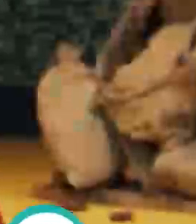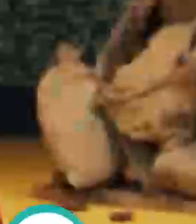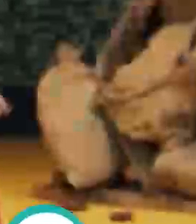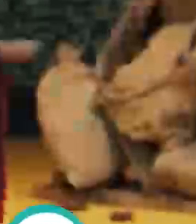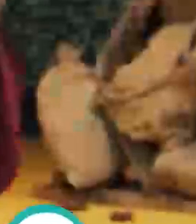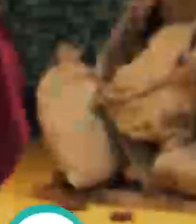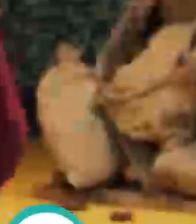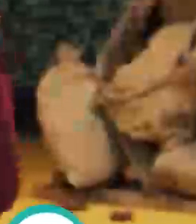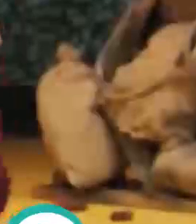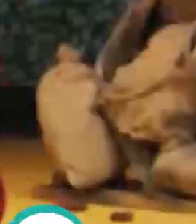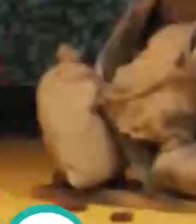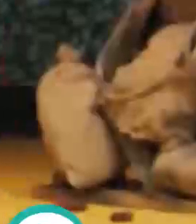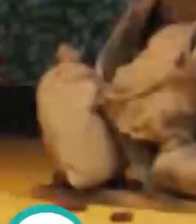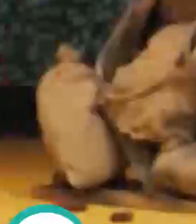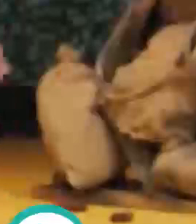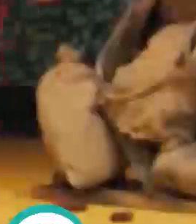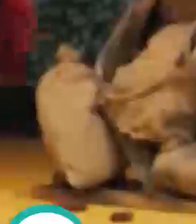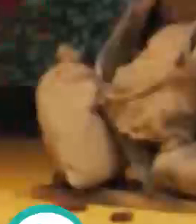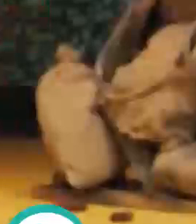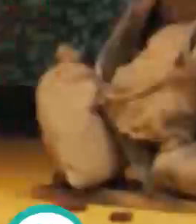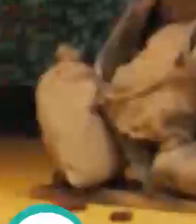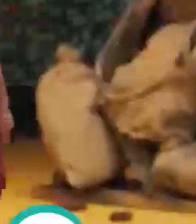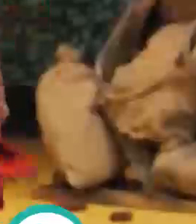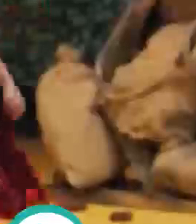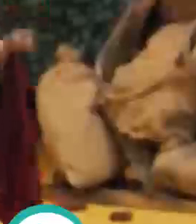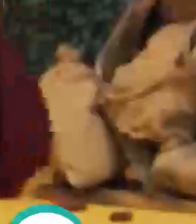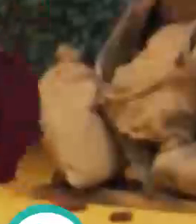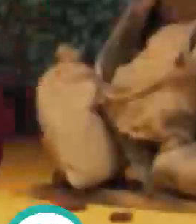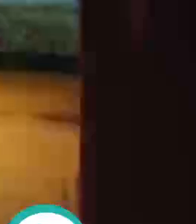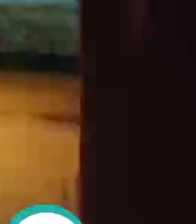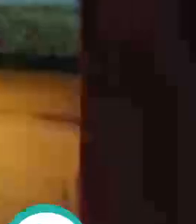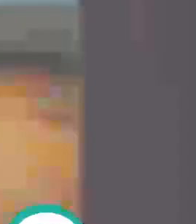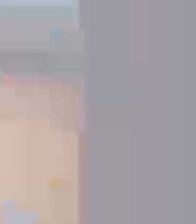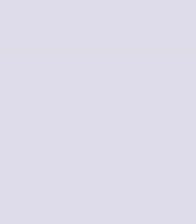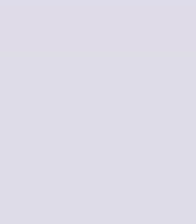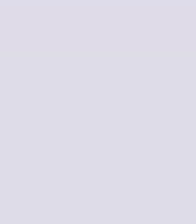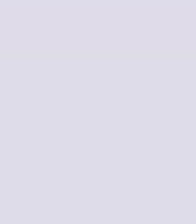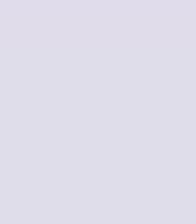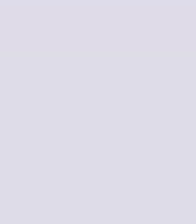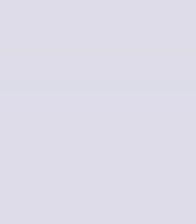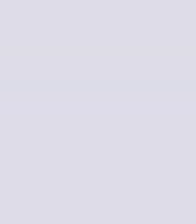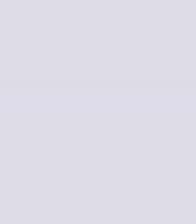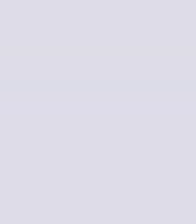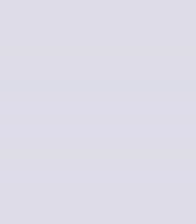¡Contigo, contigo, contigo! ¡Contigo, contigo, contigo!